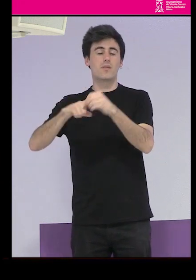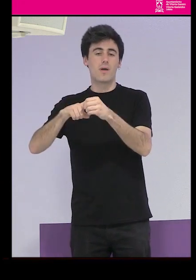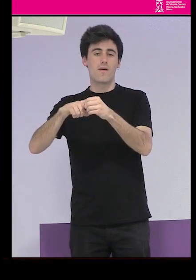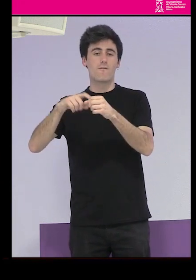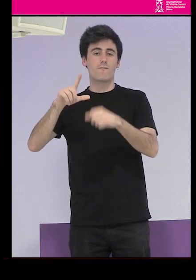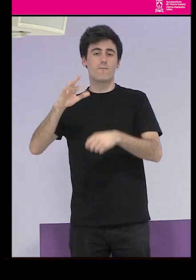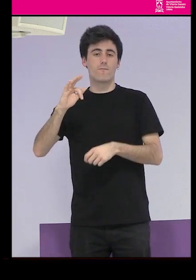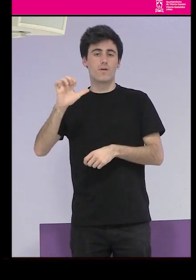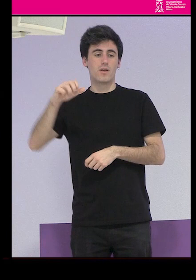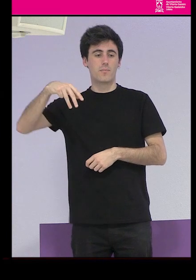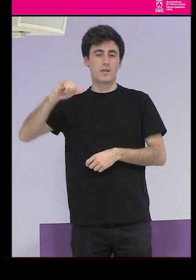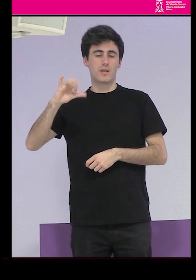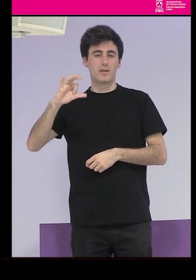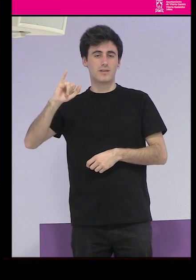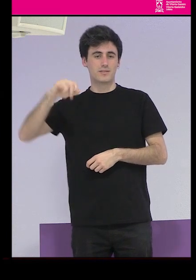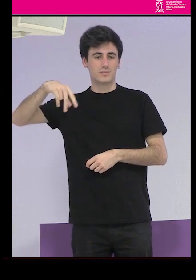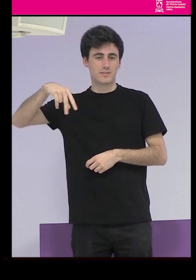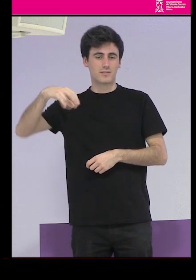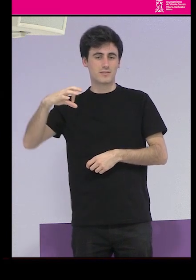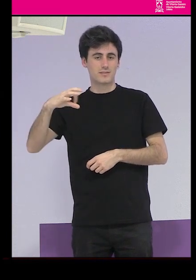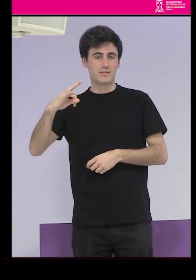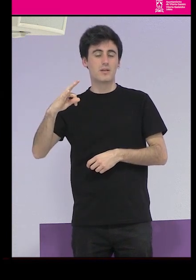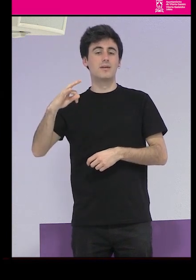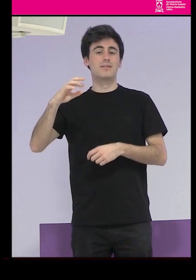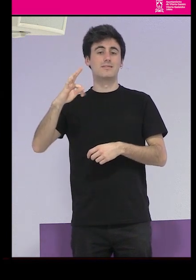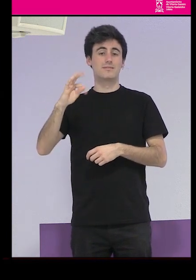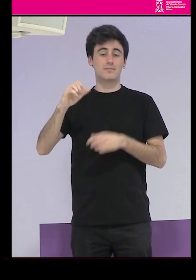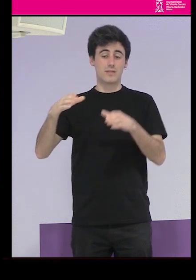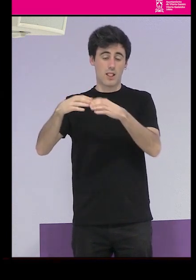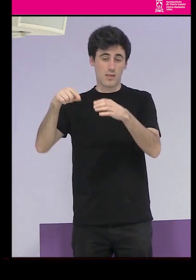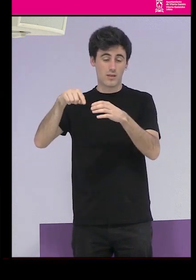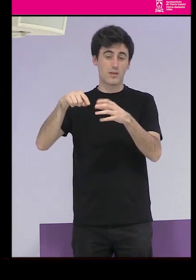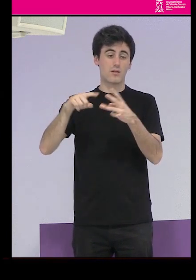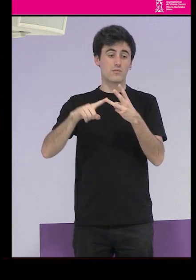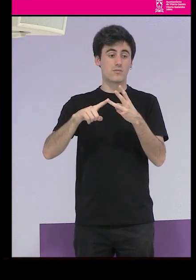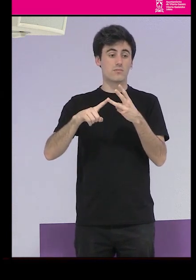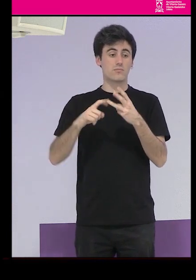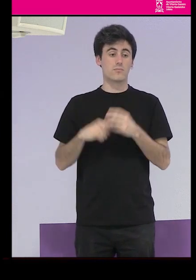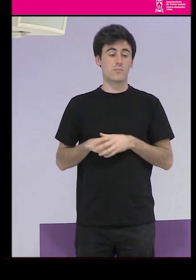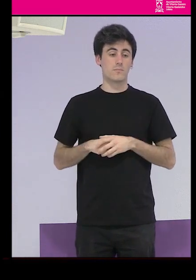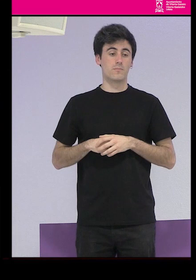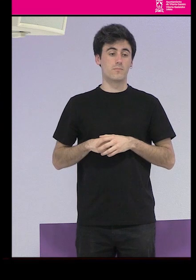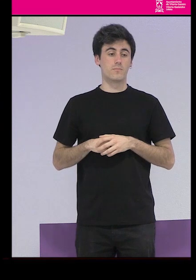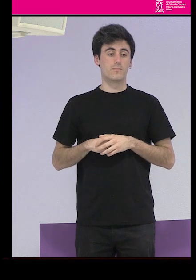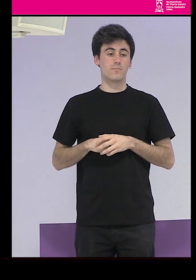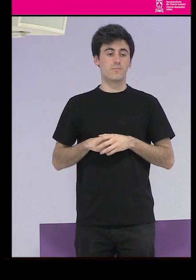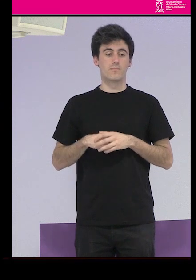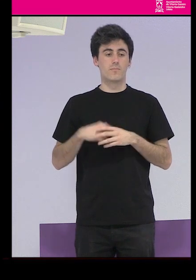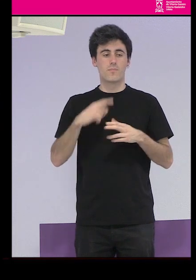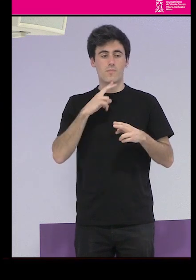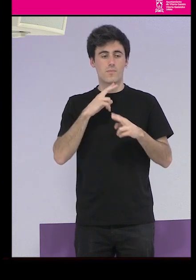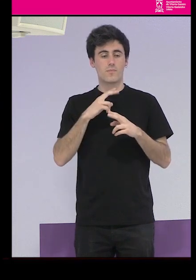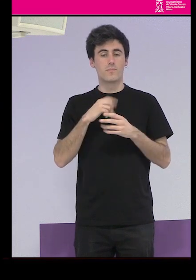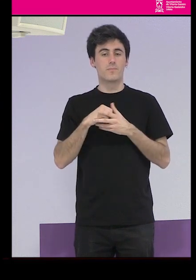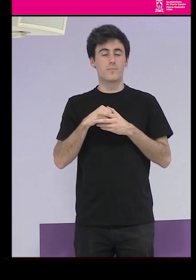Sagastizábal Emilio Luz que es integrante del Virgune feminista y socióloga así que no os perdáis las